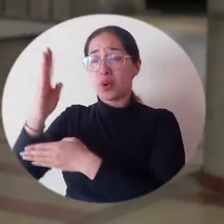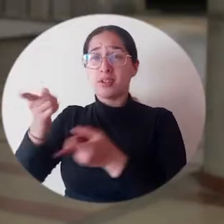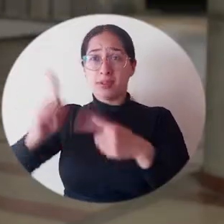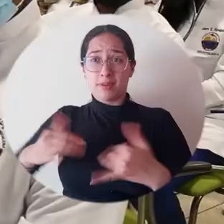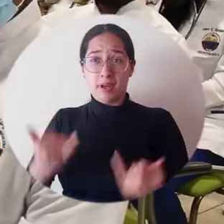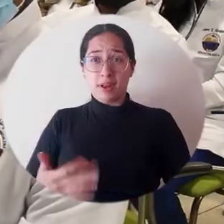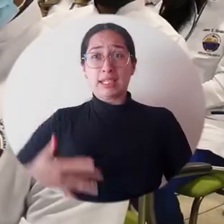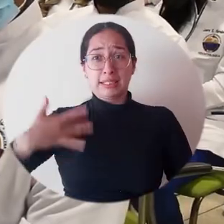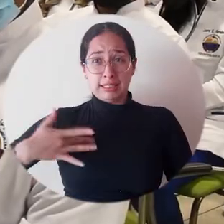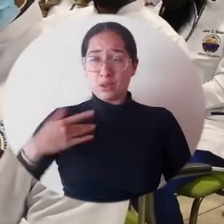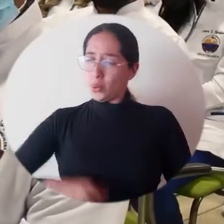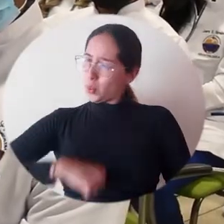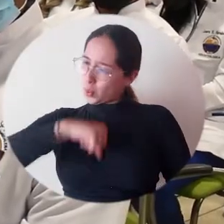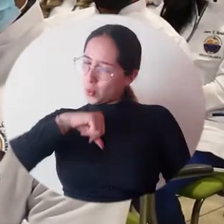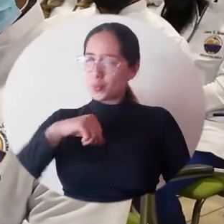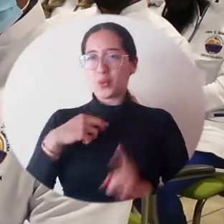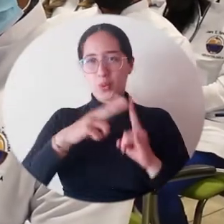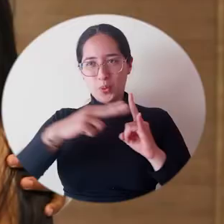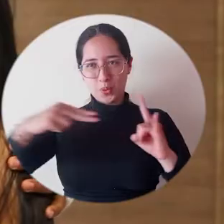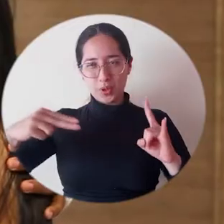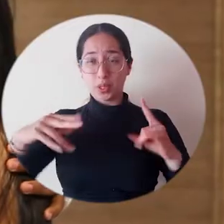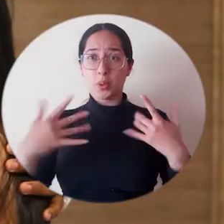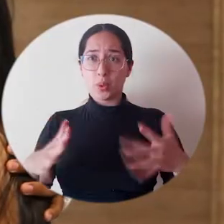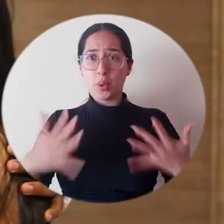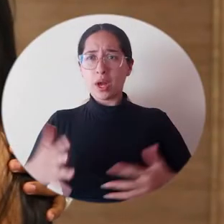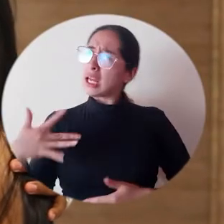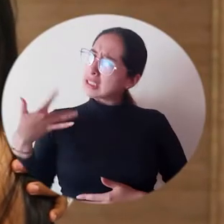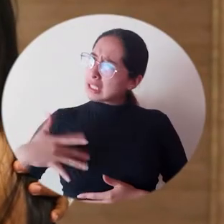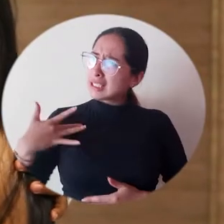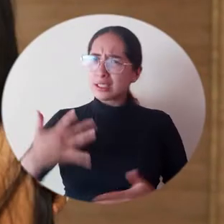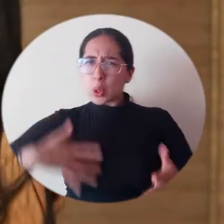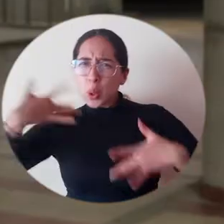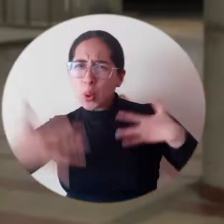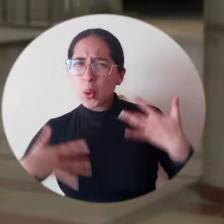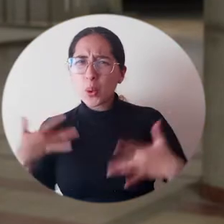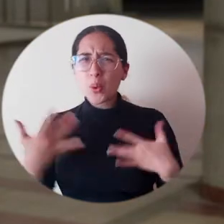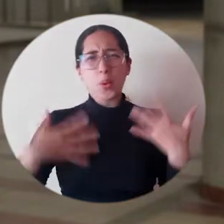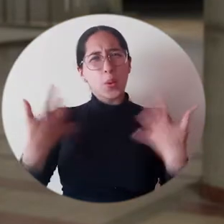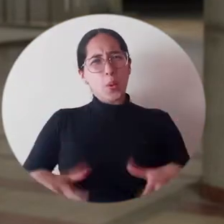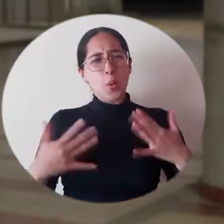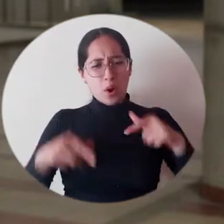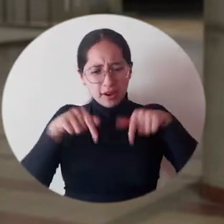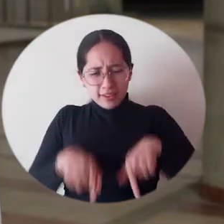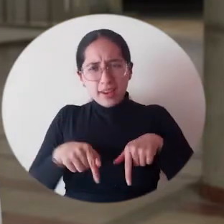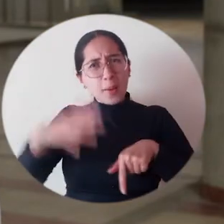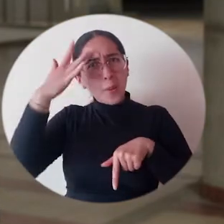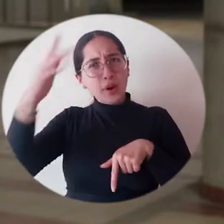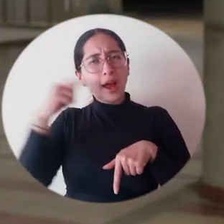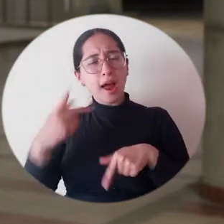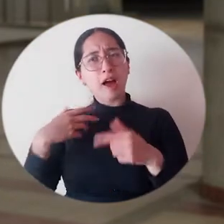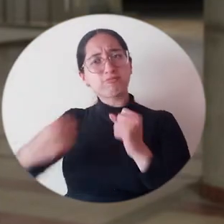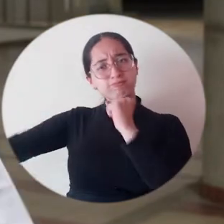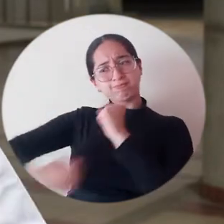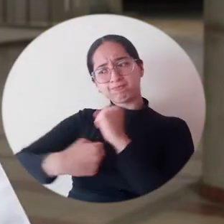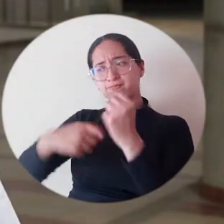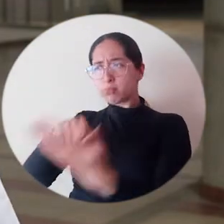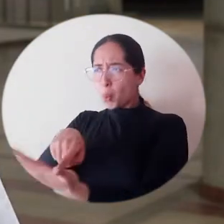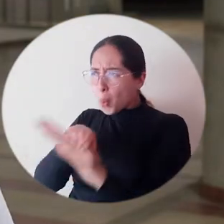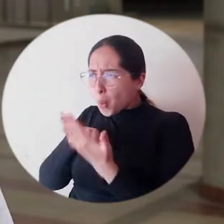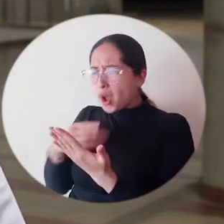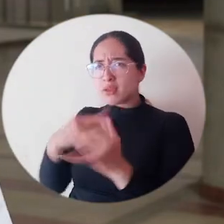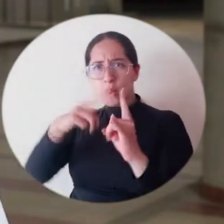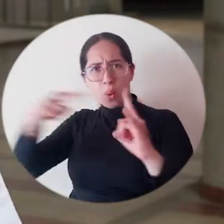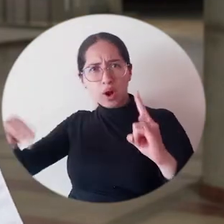Dios, orgullosa de mi Universidad del Magdalena, Bueno, es muy emocionante estar aquí, ya que representa que la universidad nos abre, nos